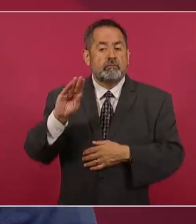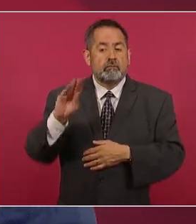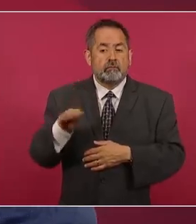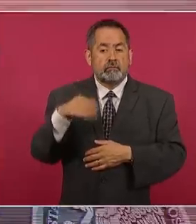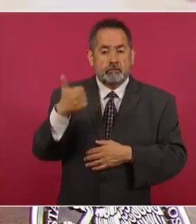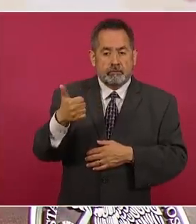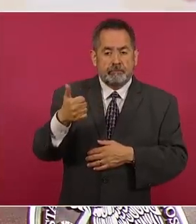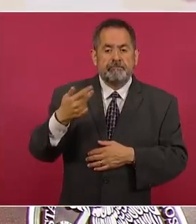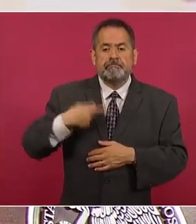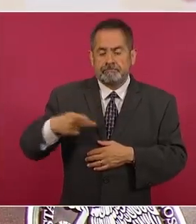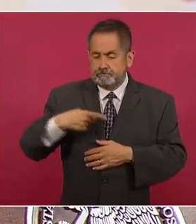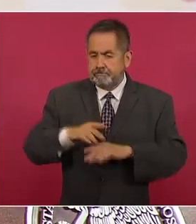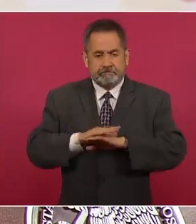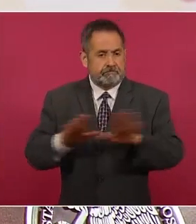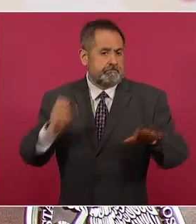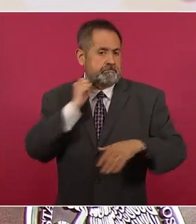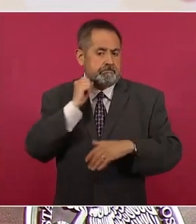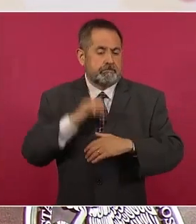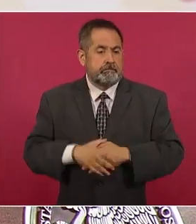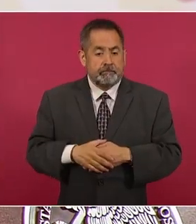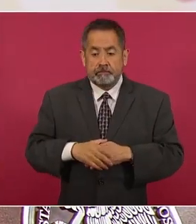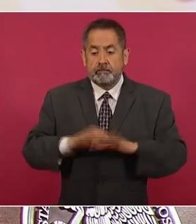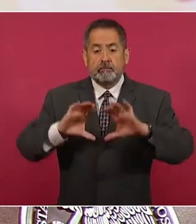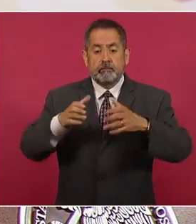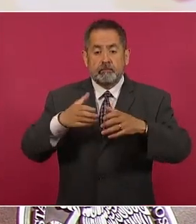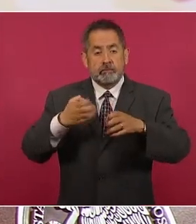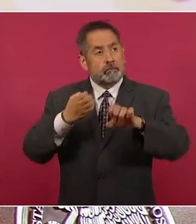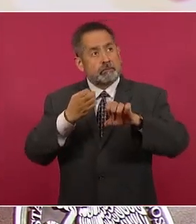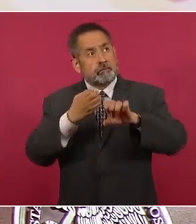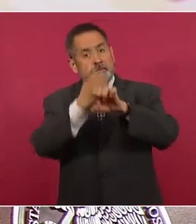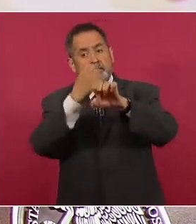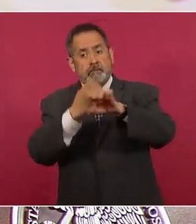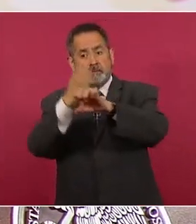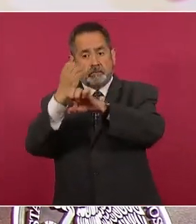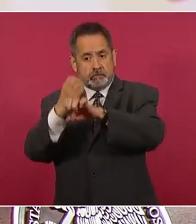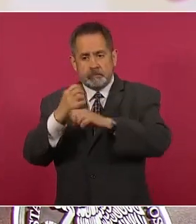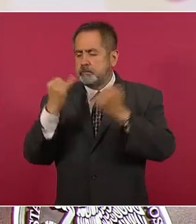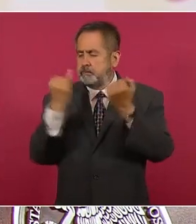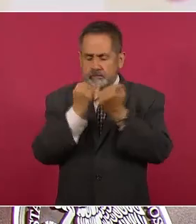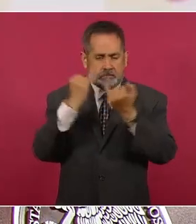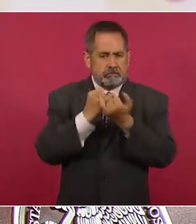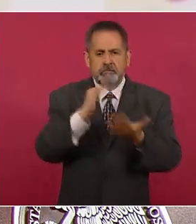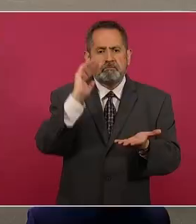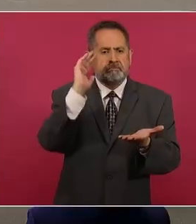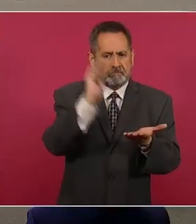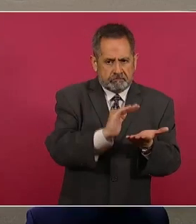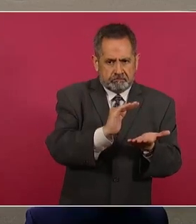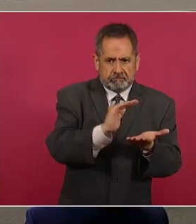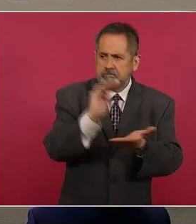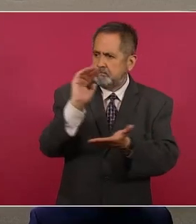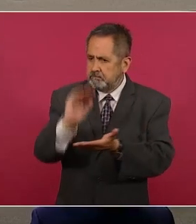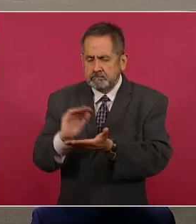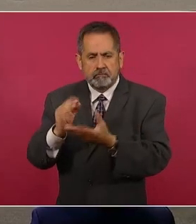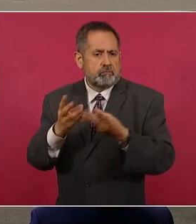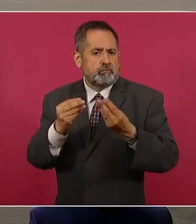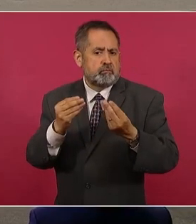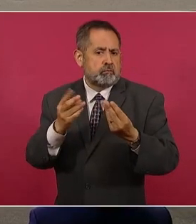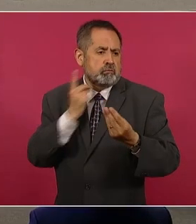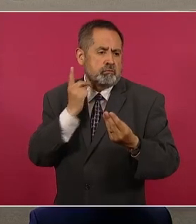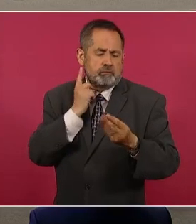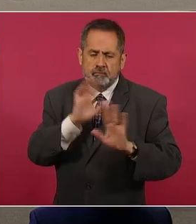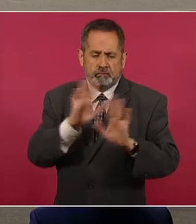Cámara. En el caso de los congresos locales, también hay una disminución, hay un acotamiento, se